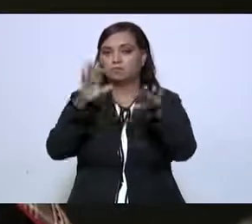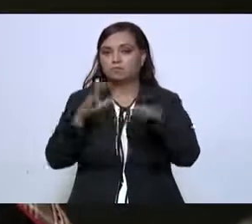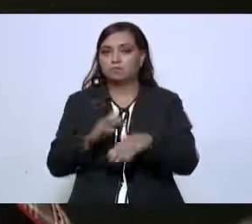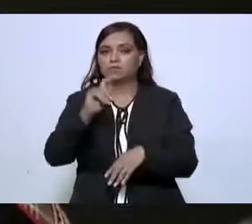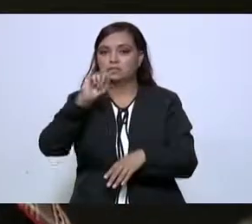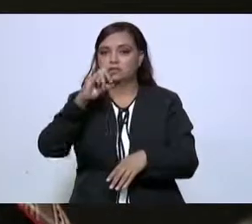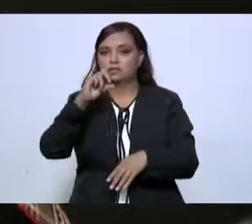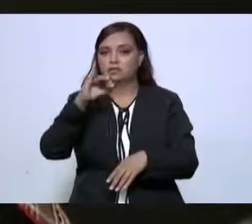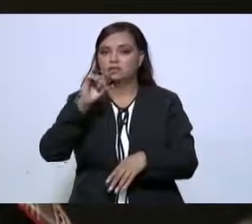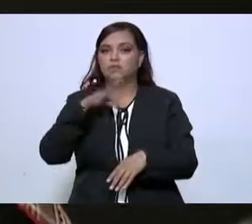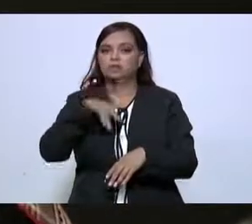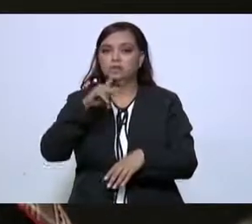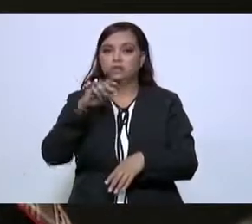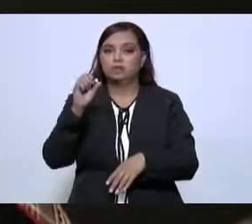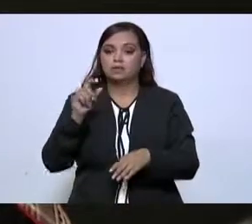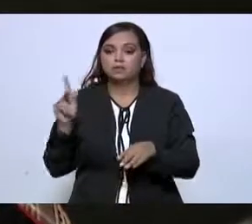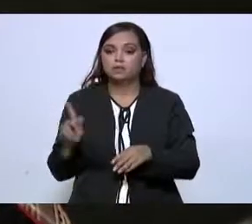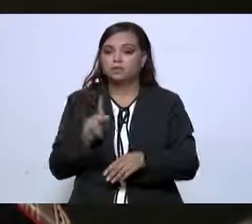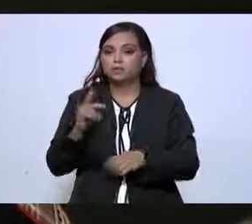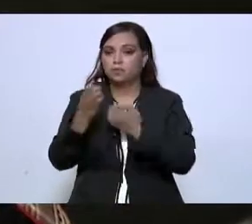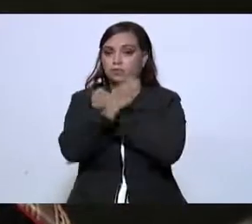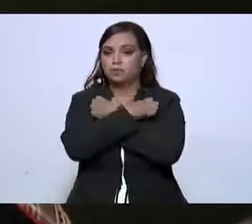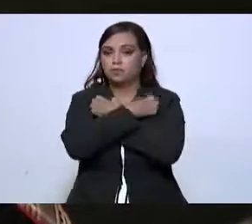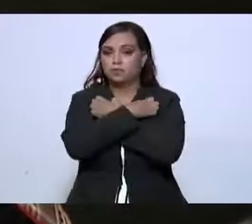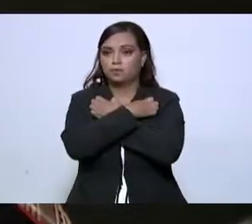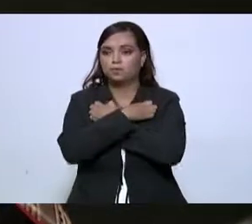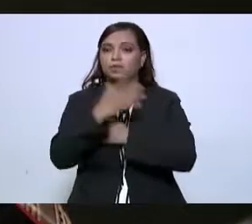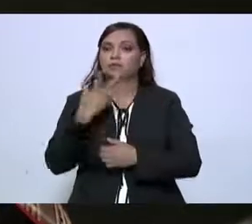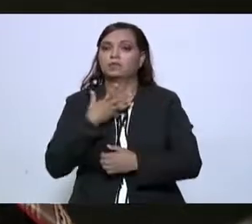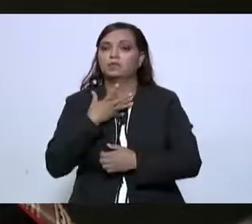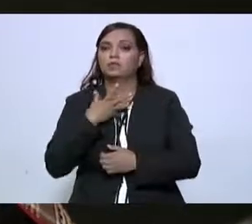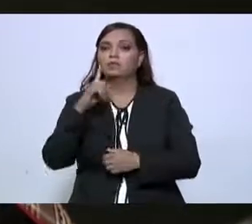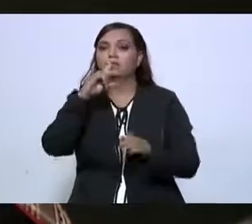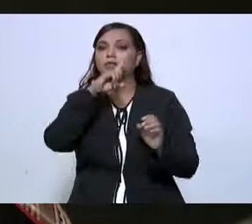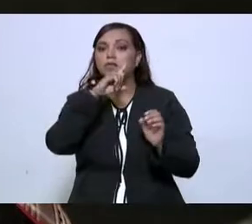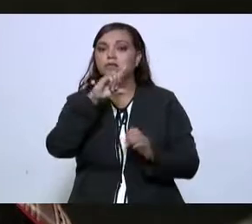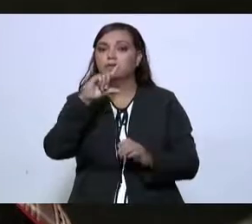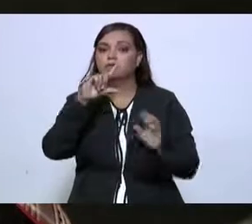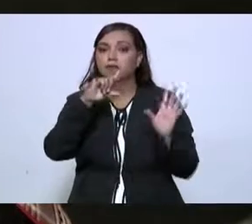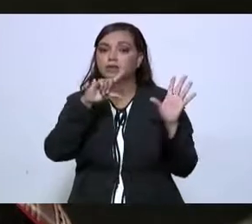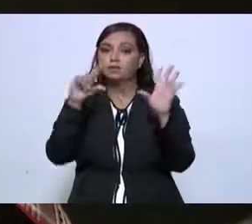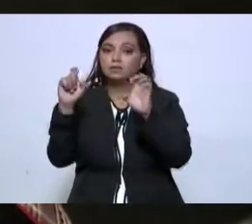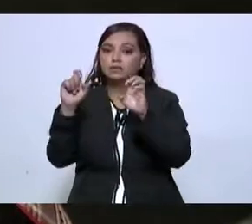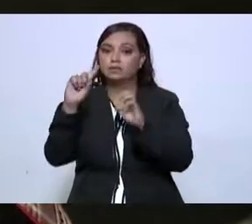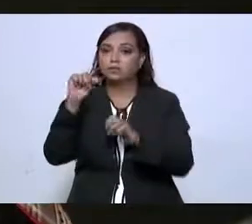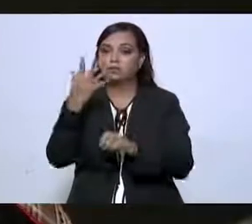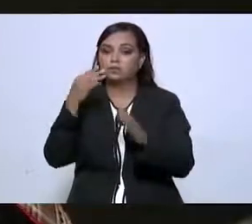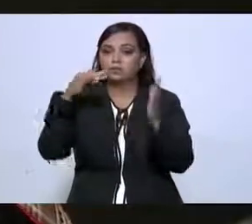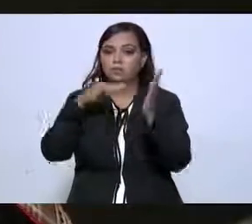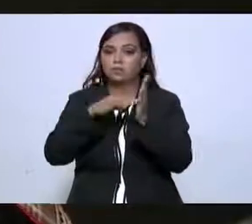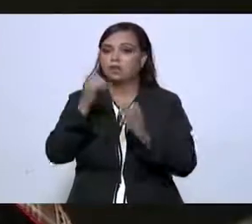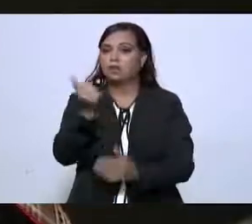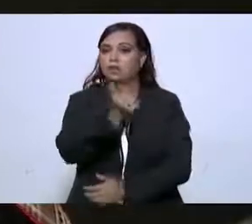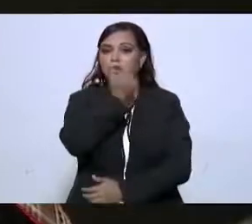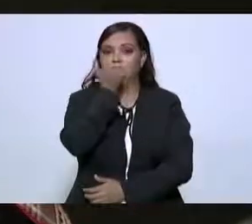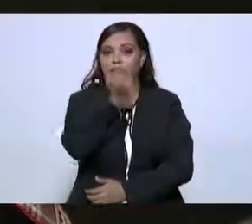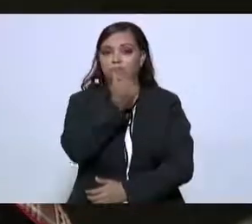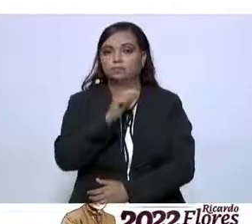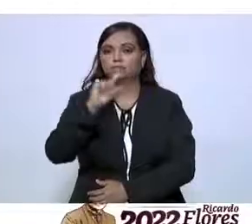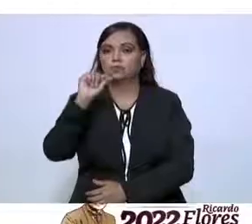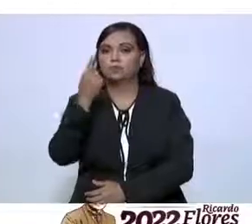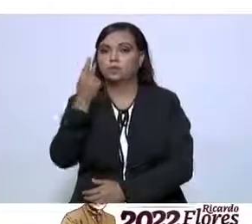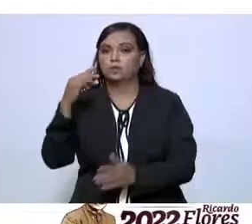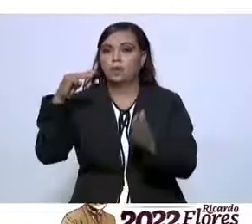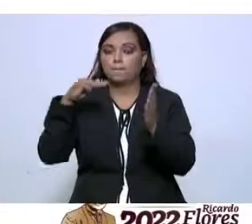pero del sistema público de educación. Tenemos 745 mil alumnos 41